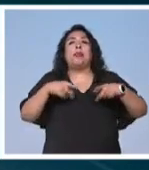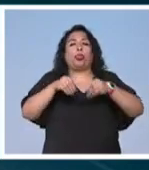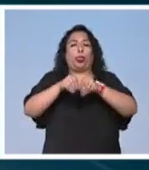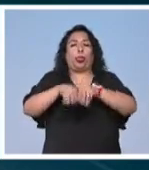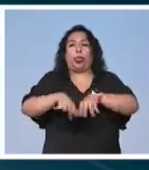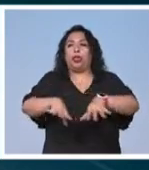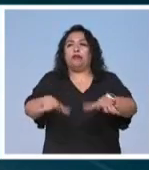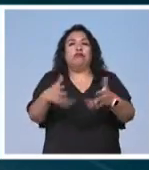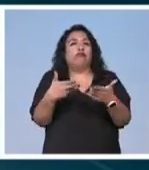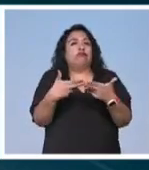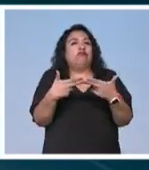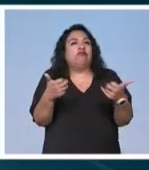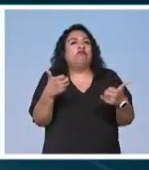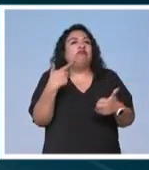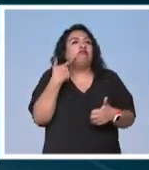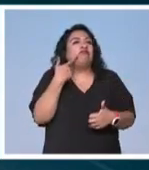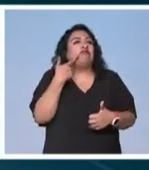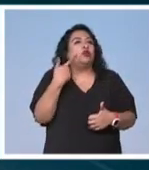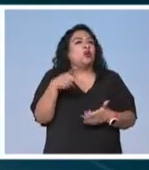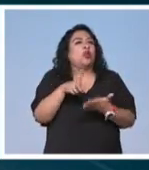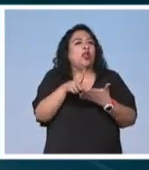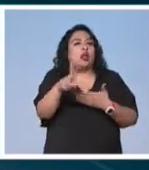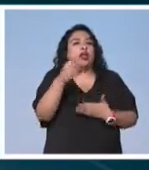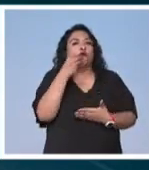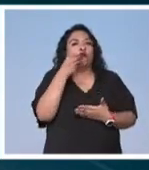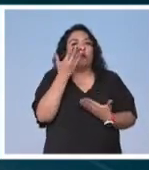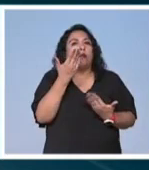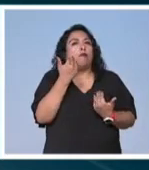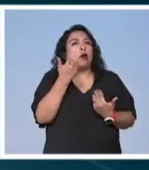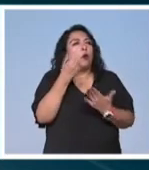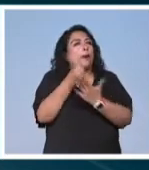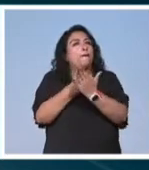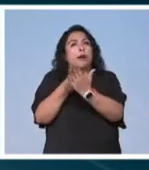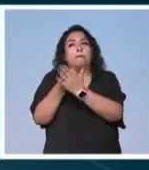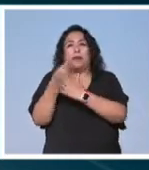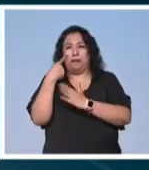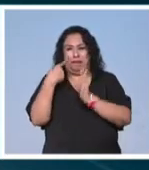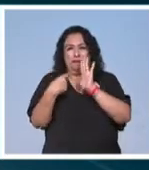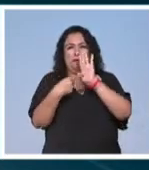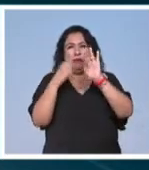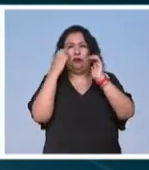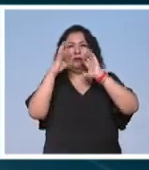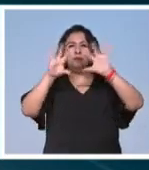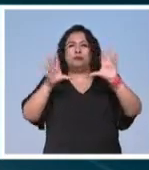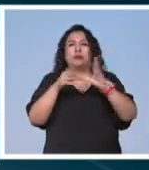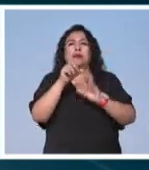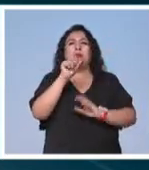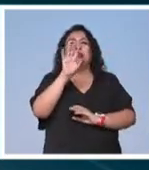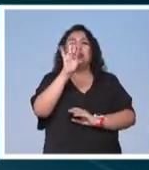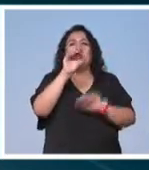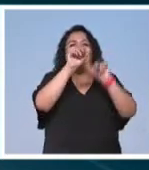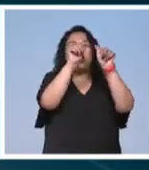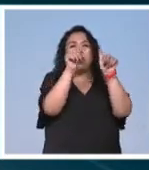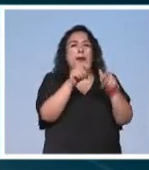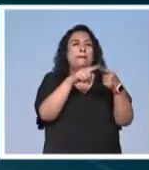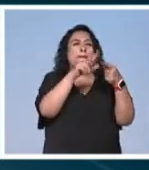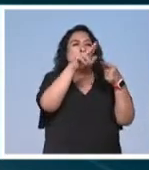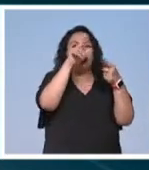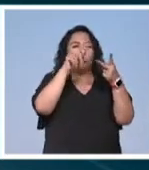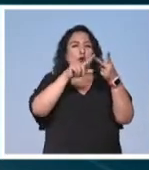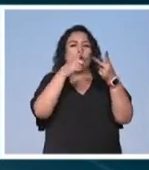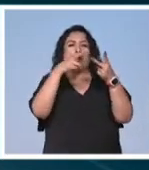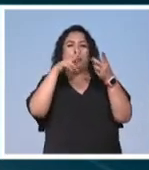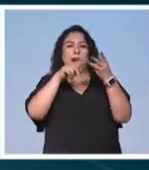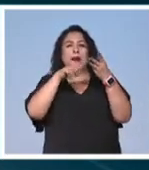porque nadie reclama ese derecho de comer. Con esta muestra integrada por 29 obras que van desde la pintura, el